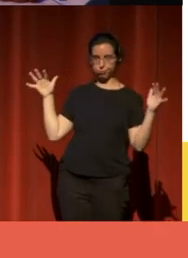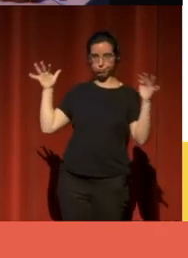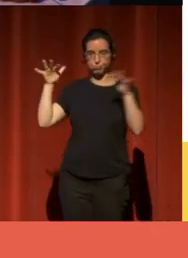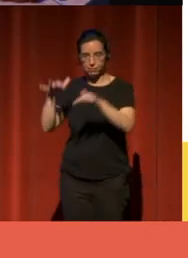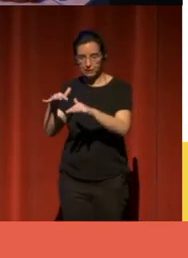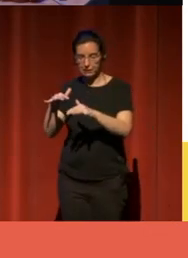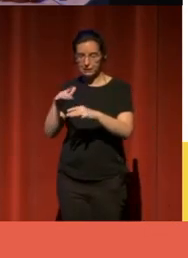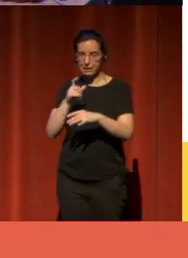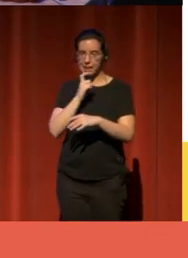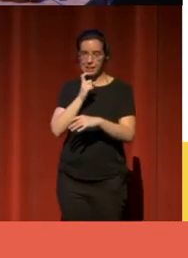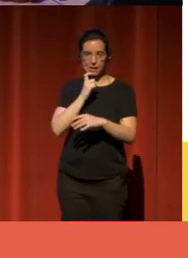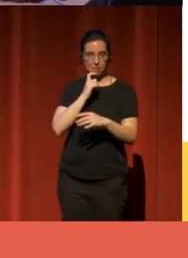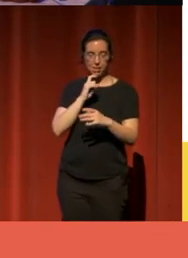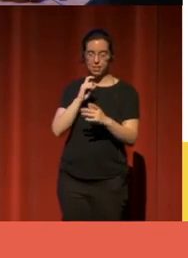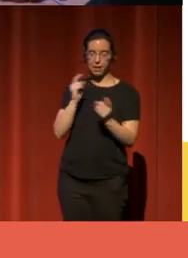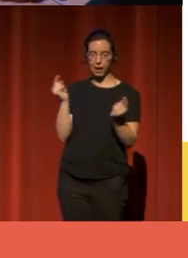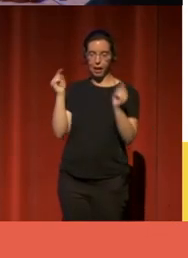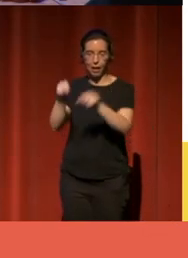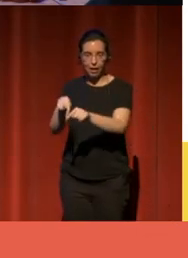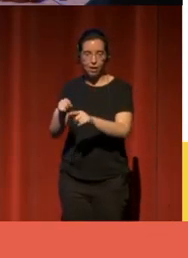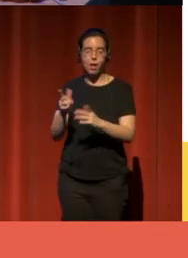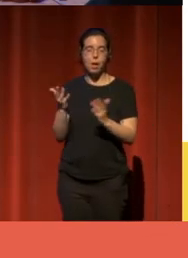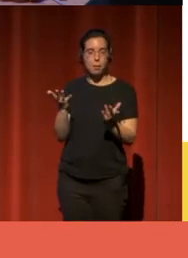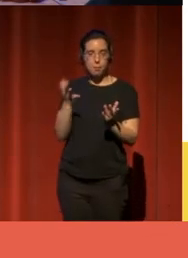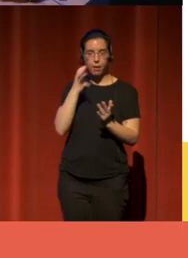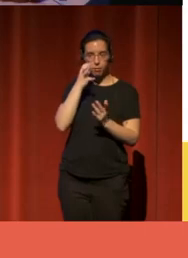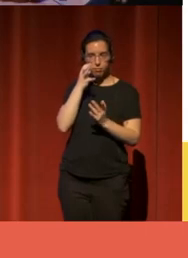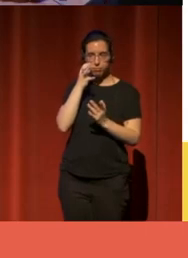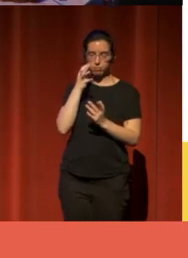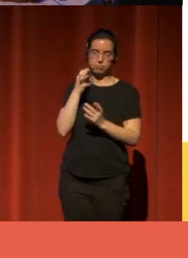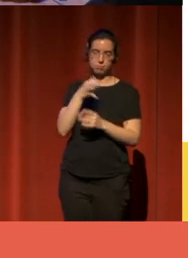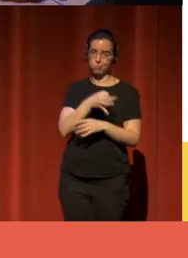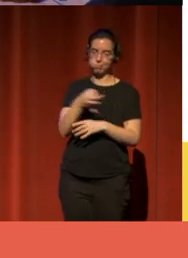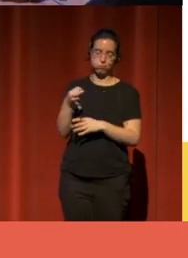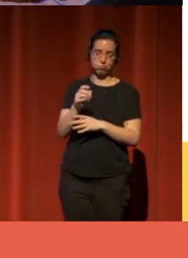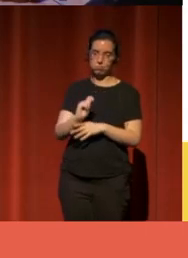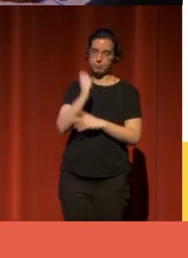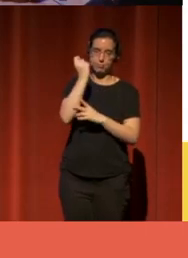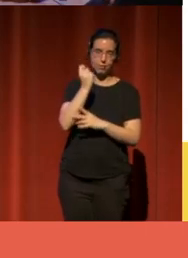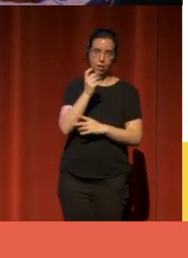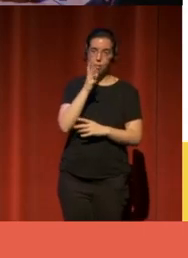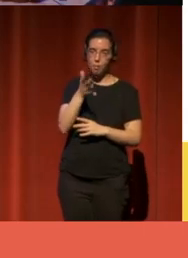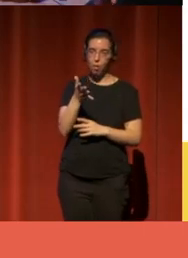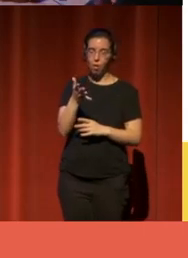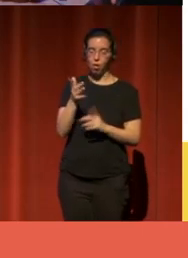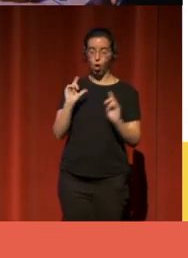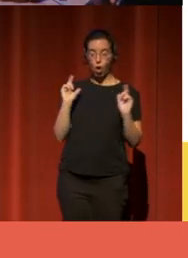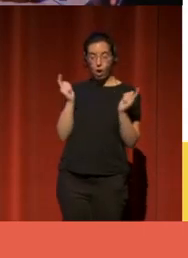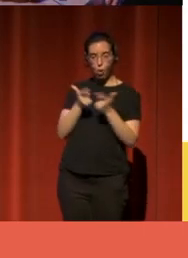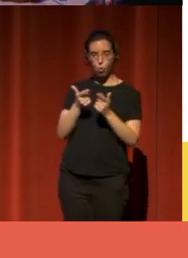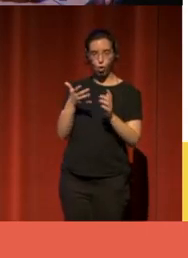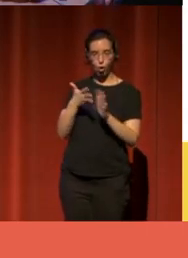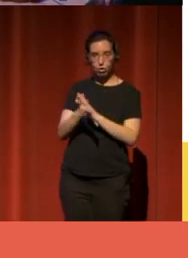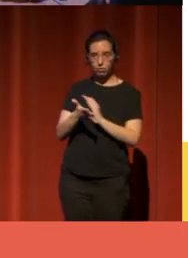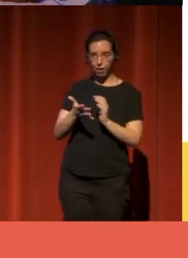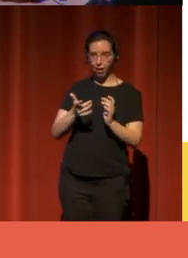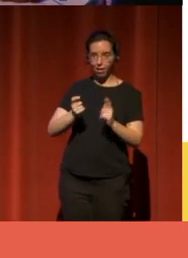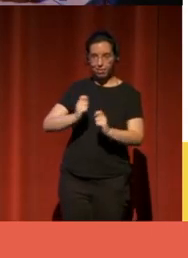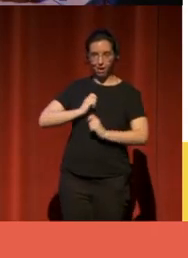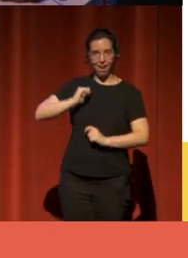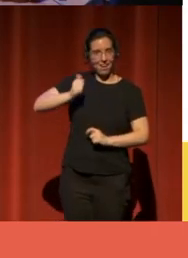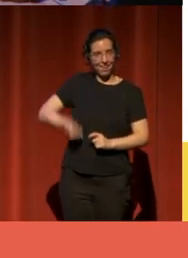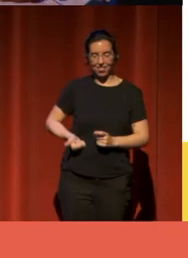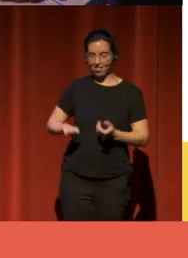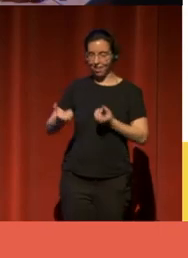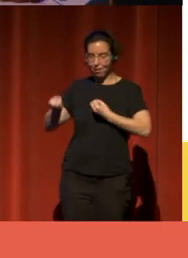en la medida de lo posible creo que ha sido un gran acierto hacerlo así porque, bueno, son reuniones más enriquecedoras, donde se crean